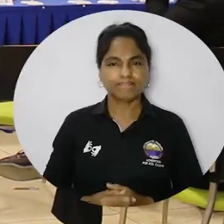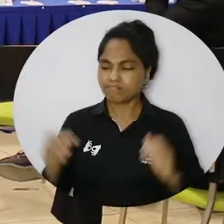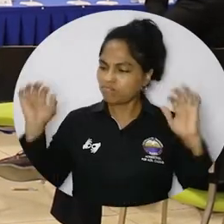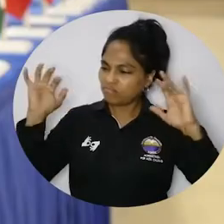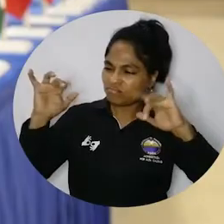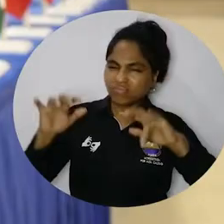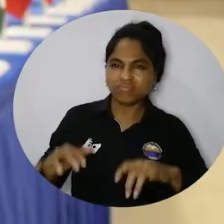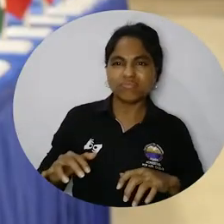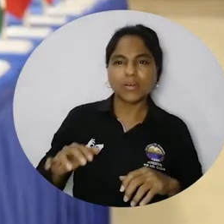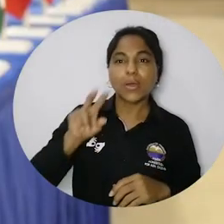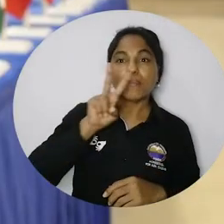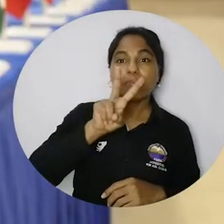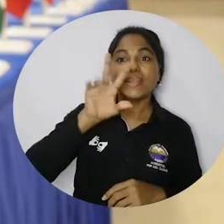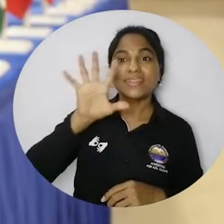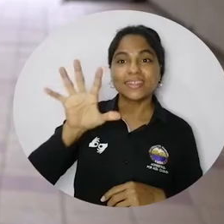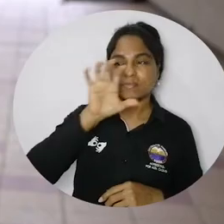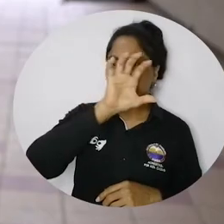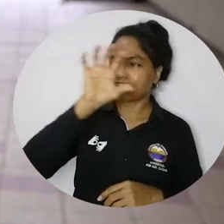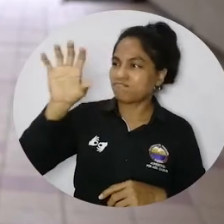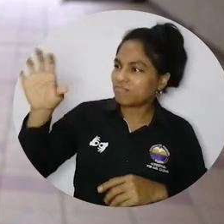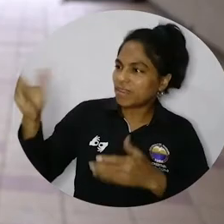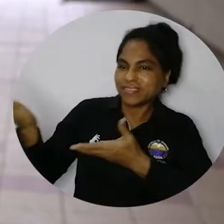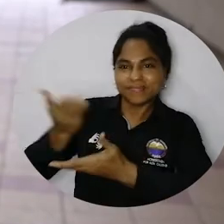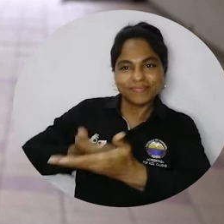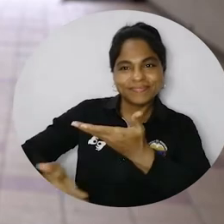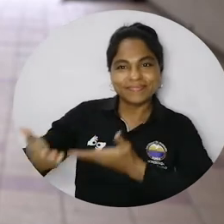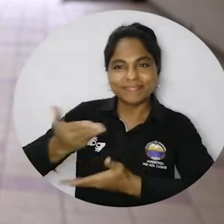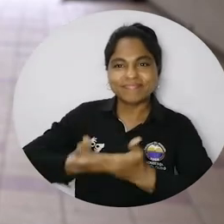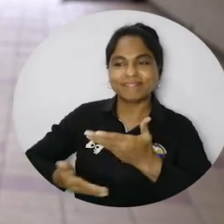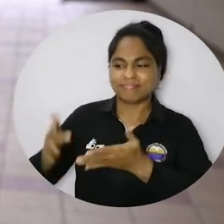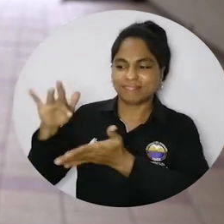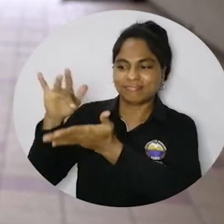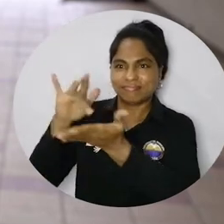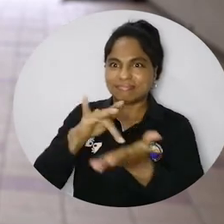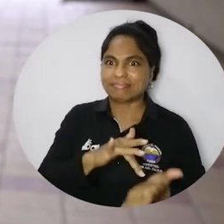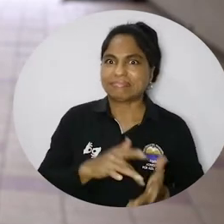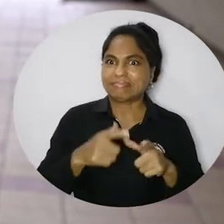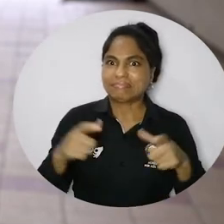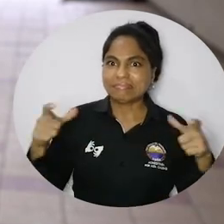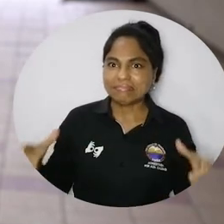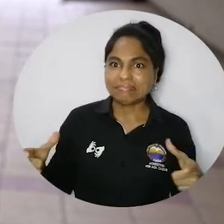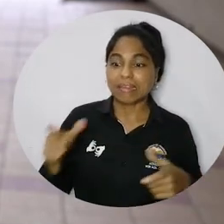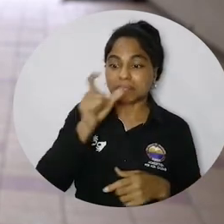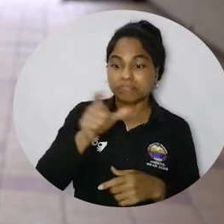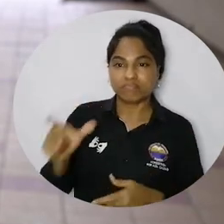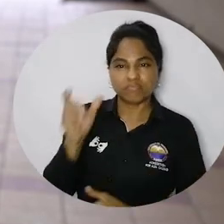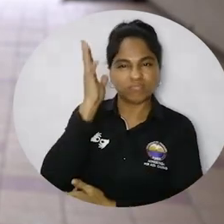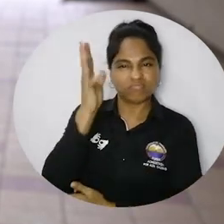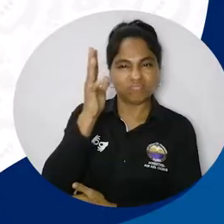Estuvieron 25 países interactuando, una gran participación, más de 170